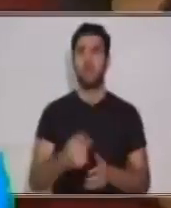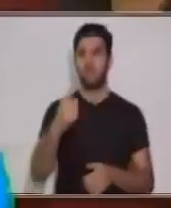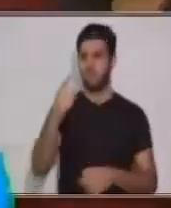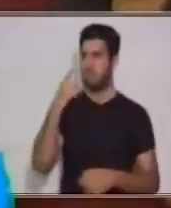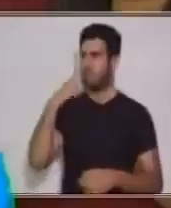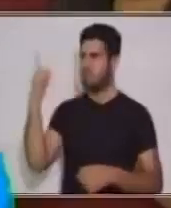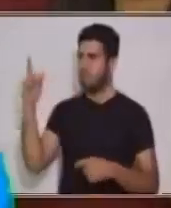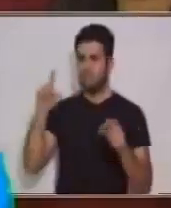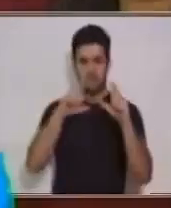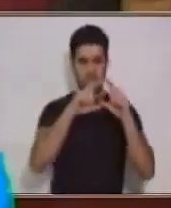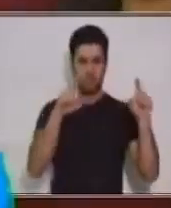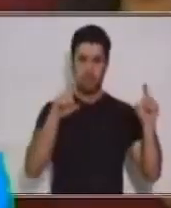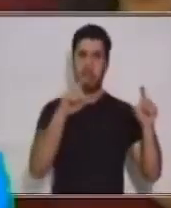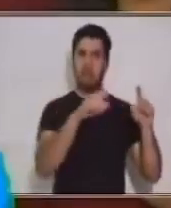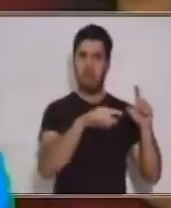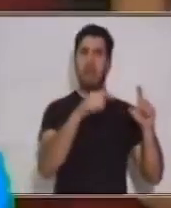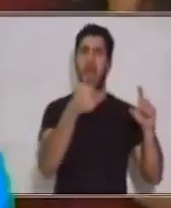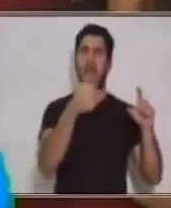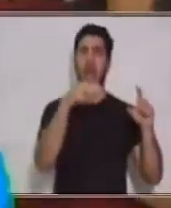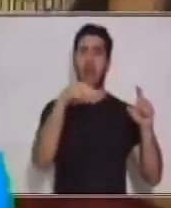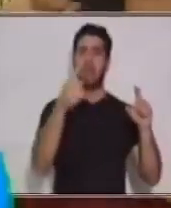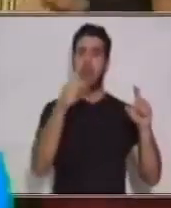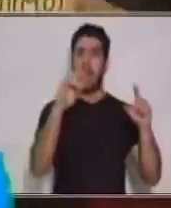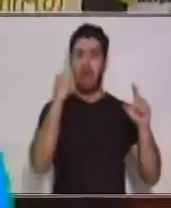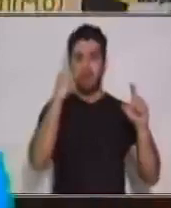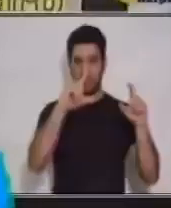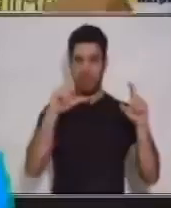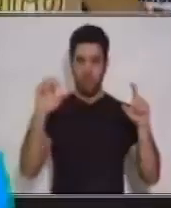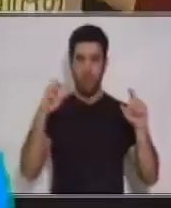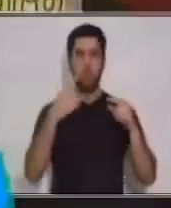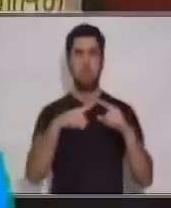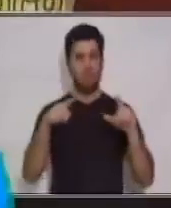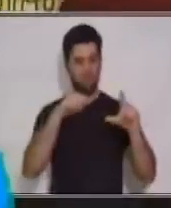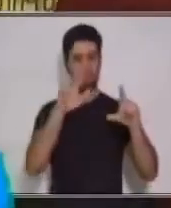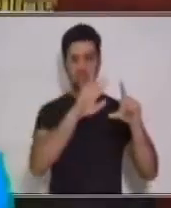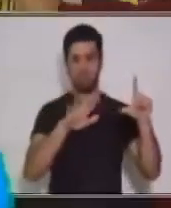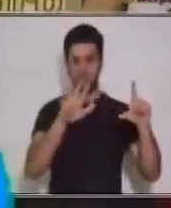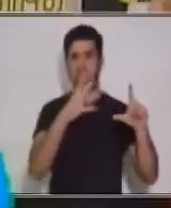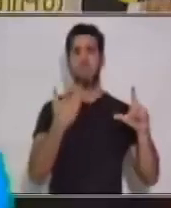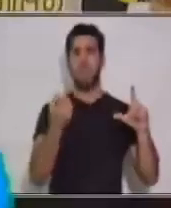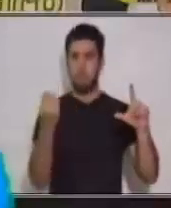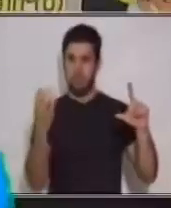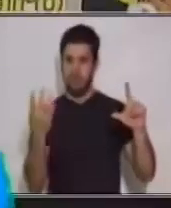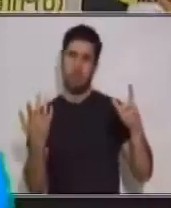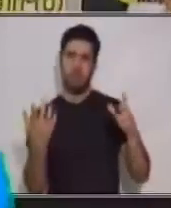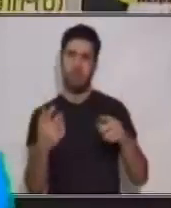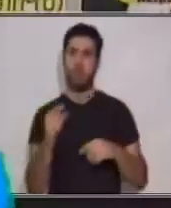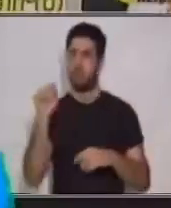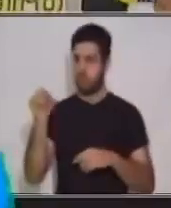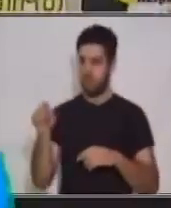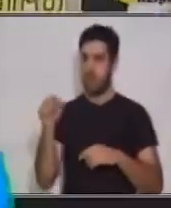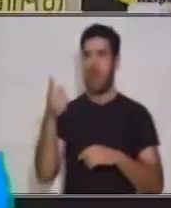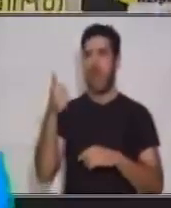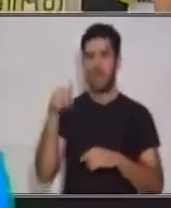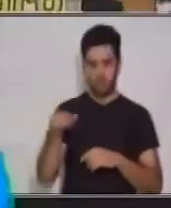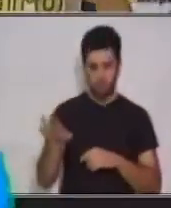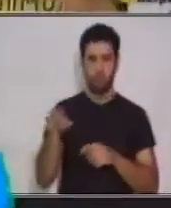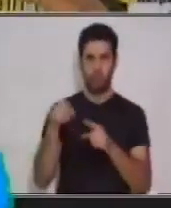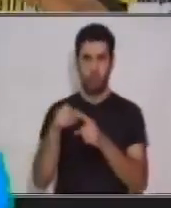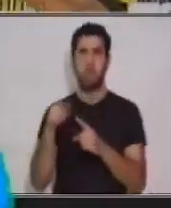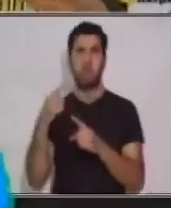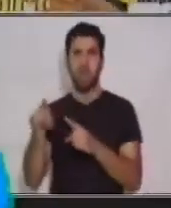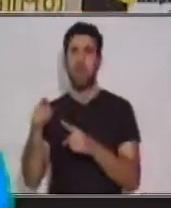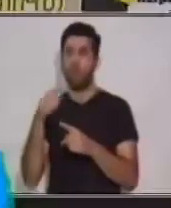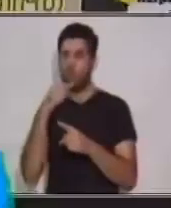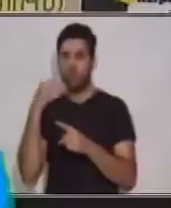pero las letras están con color verde. Dice azul, pero las letras están con color